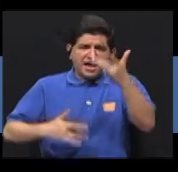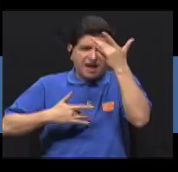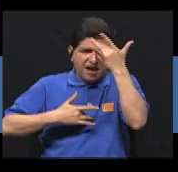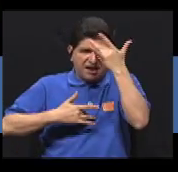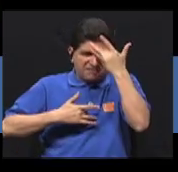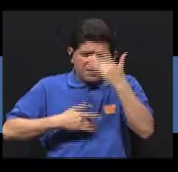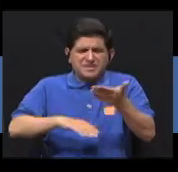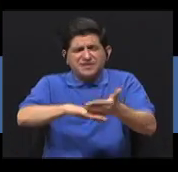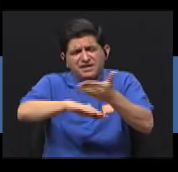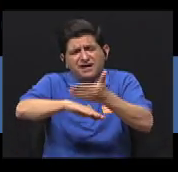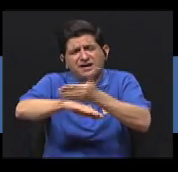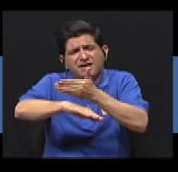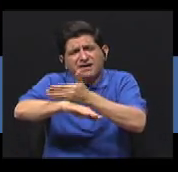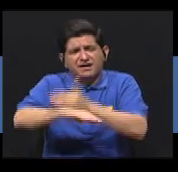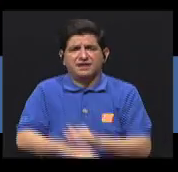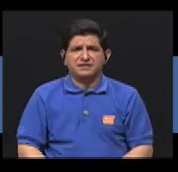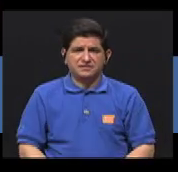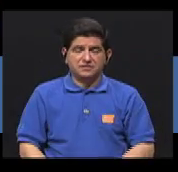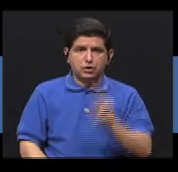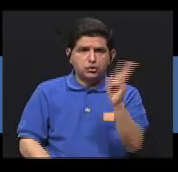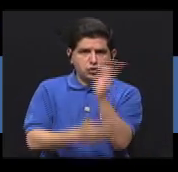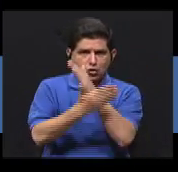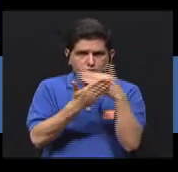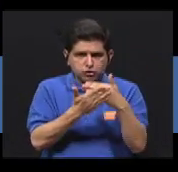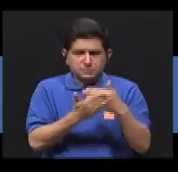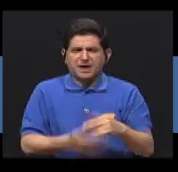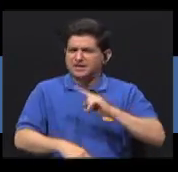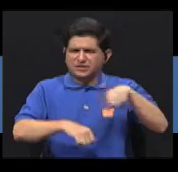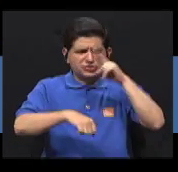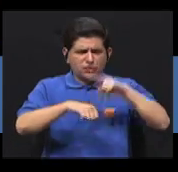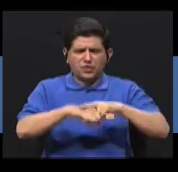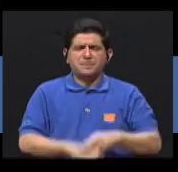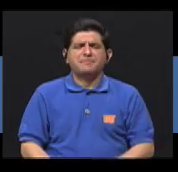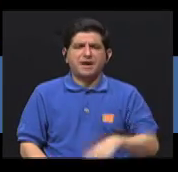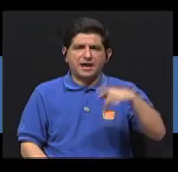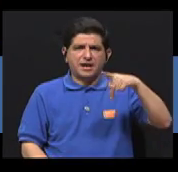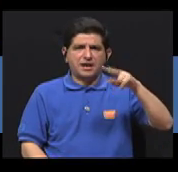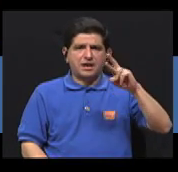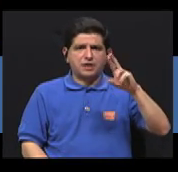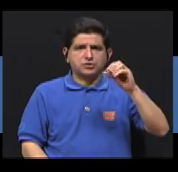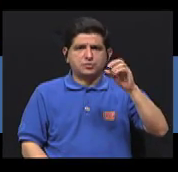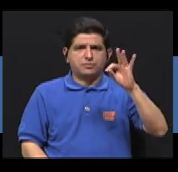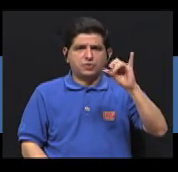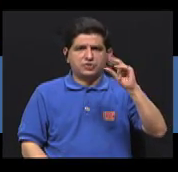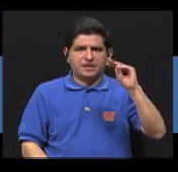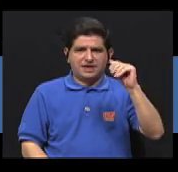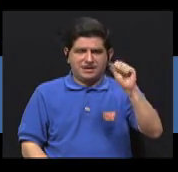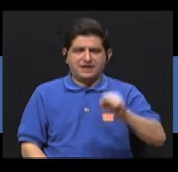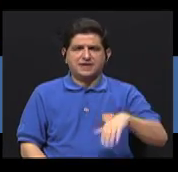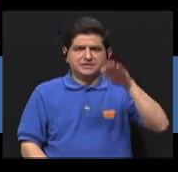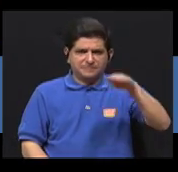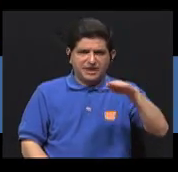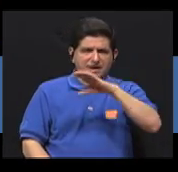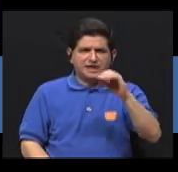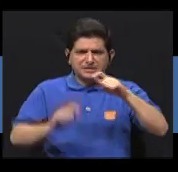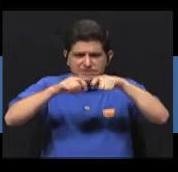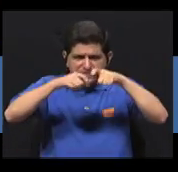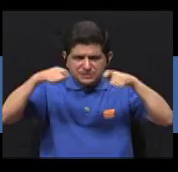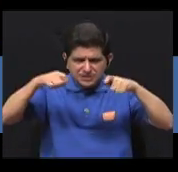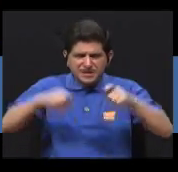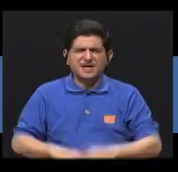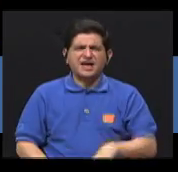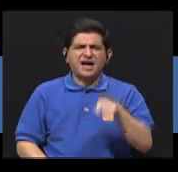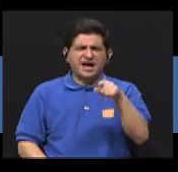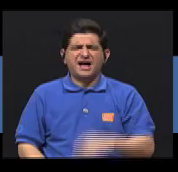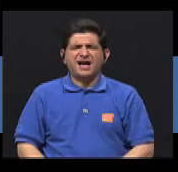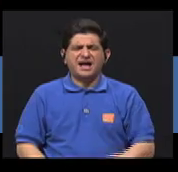La enfermedad es progresiva, a medida que dos fragmentos anormales de proteínas llamados placas y ovillos se acumulan